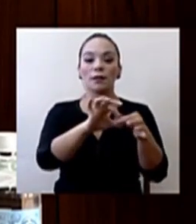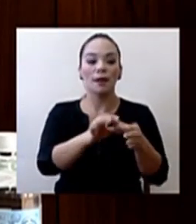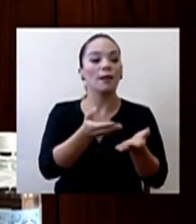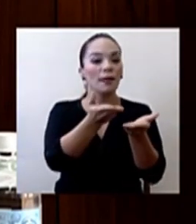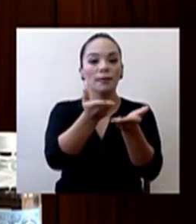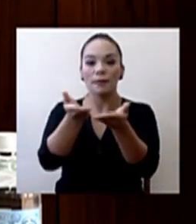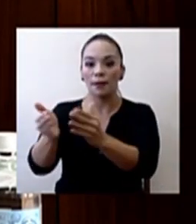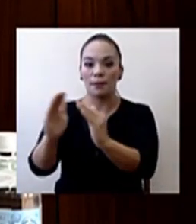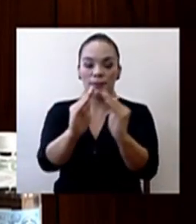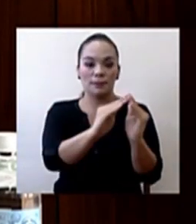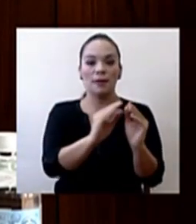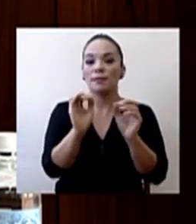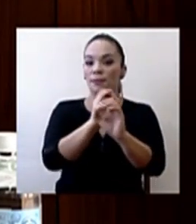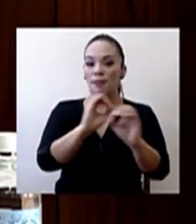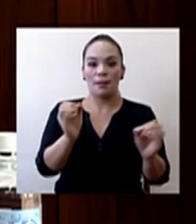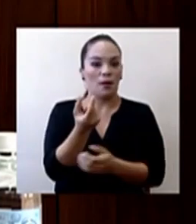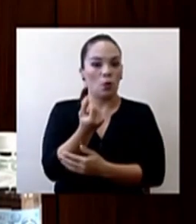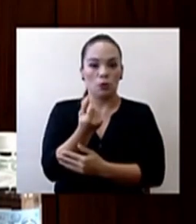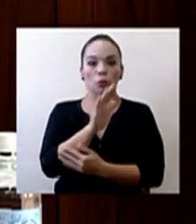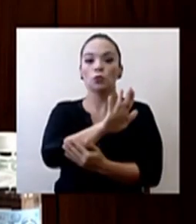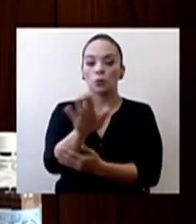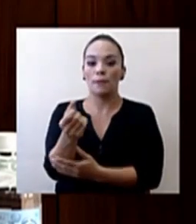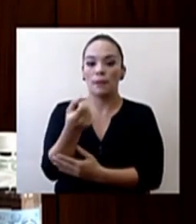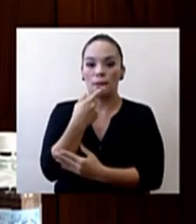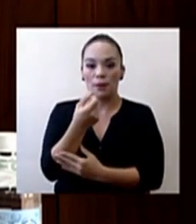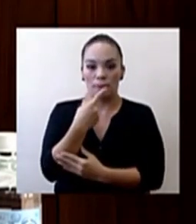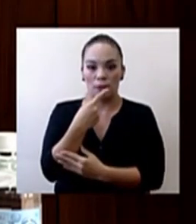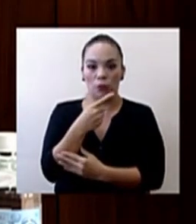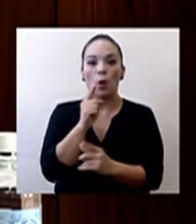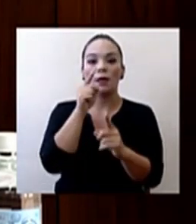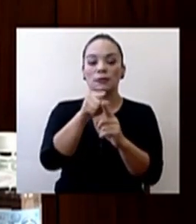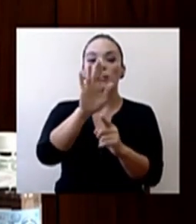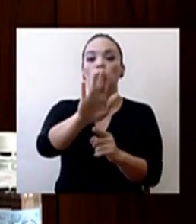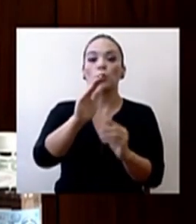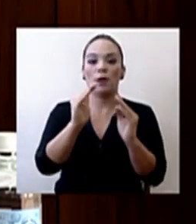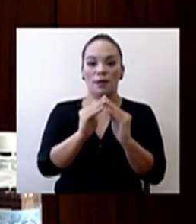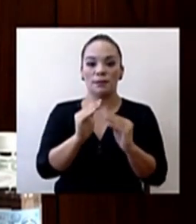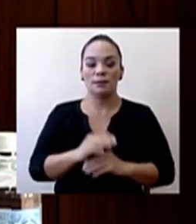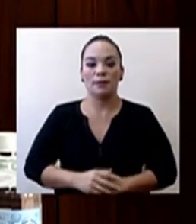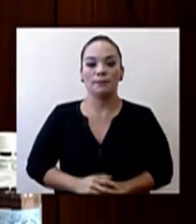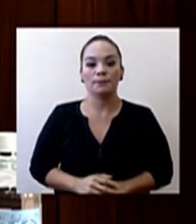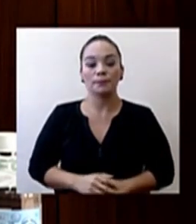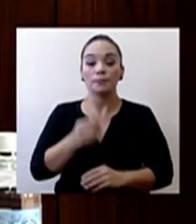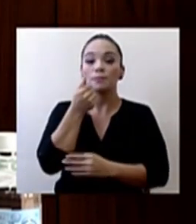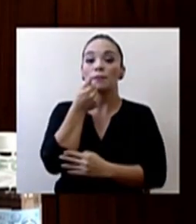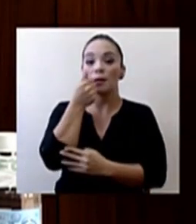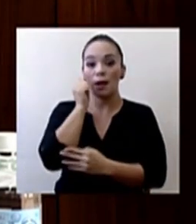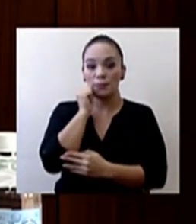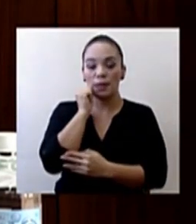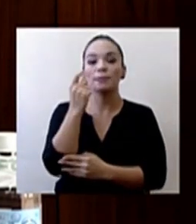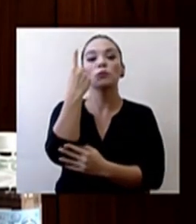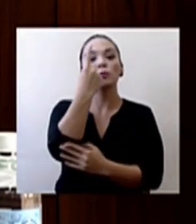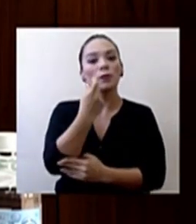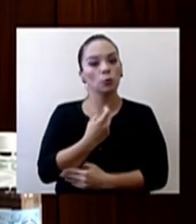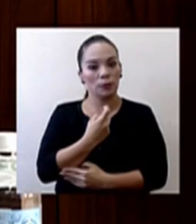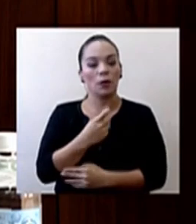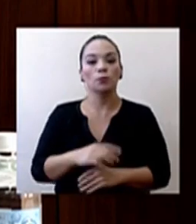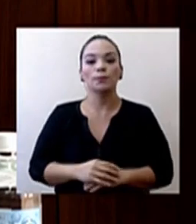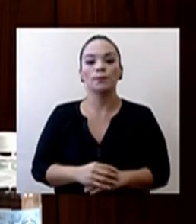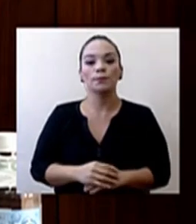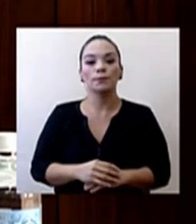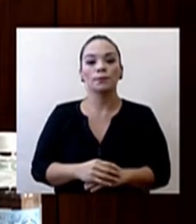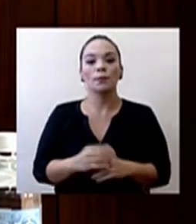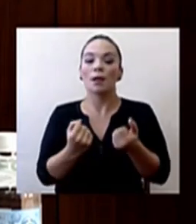domicilio, sin costo, su medicamento a su casa. Ayer se nos preguntó sobre el